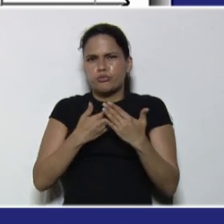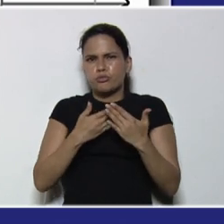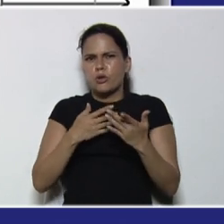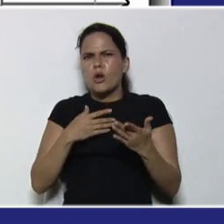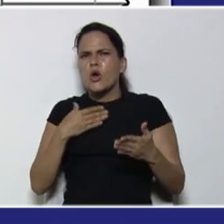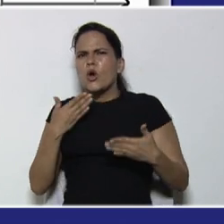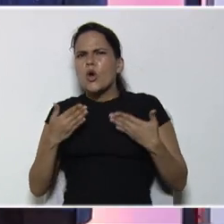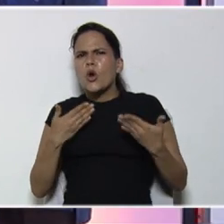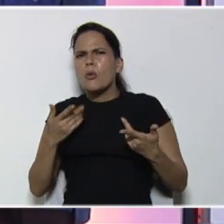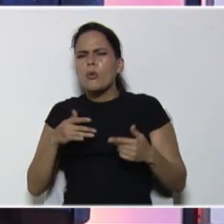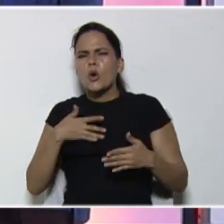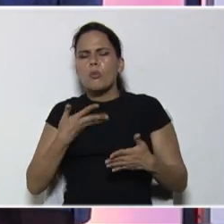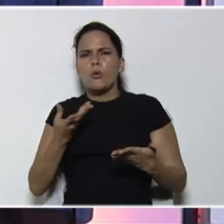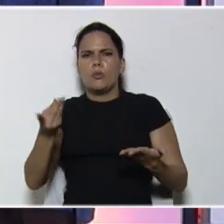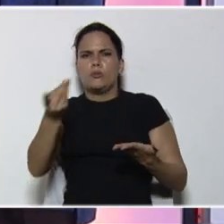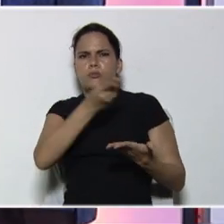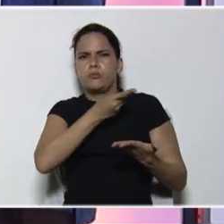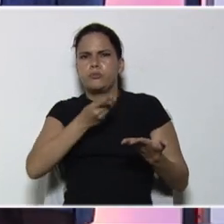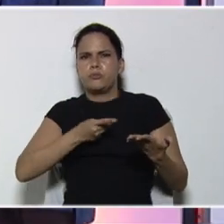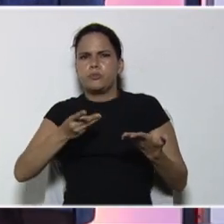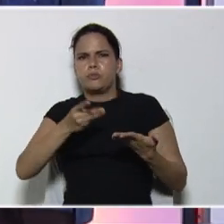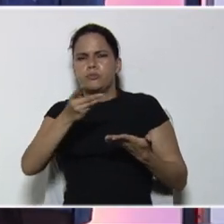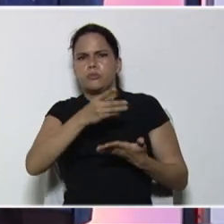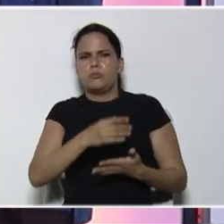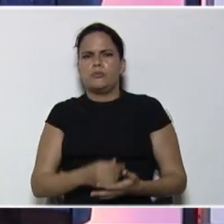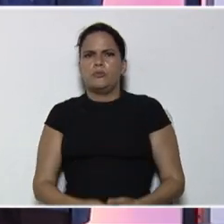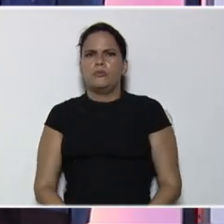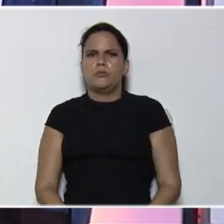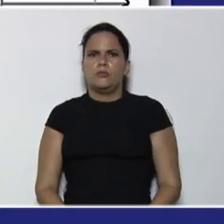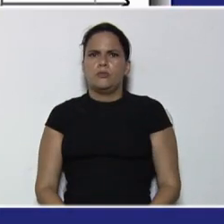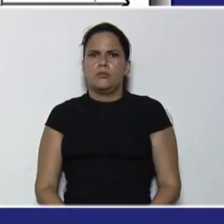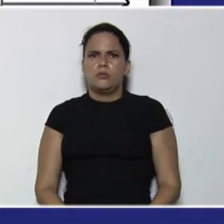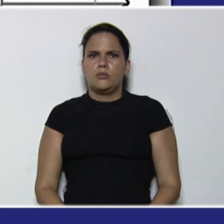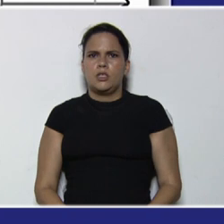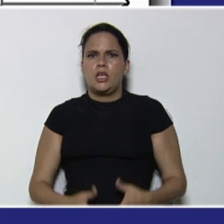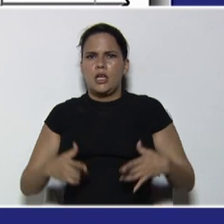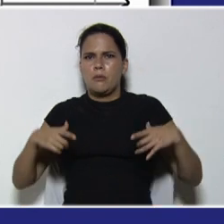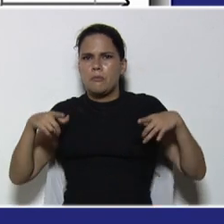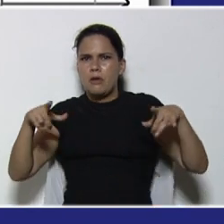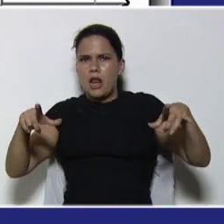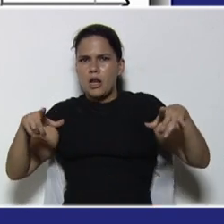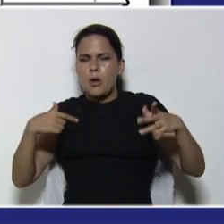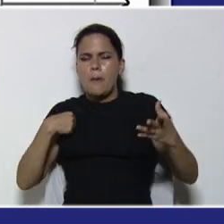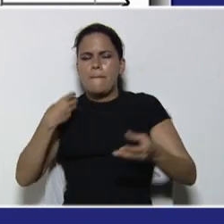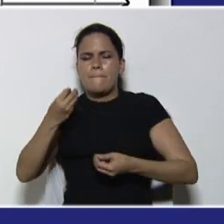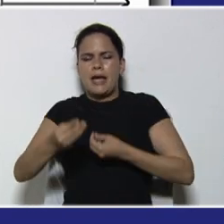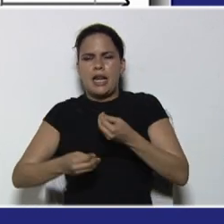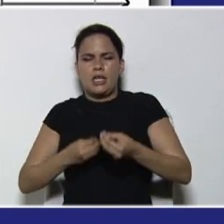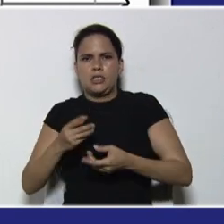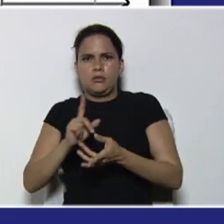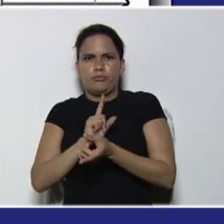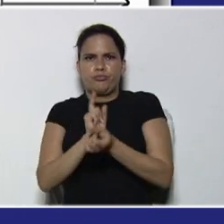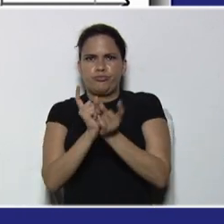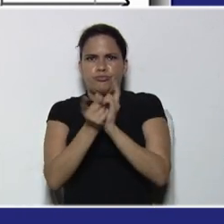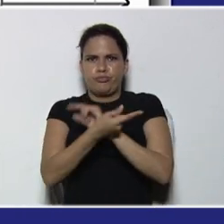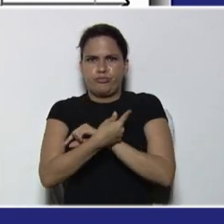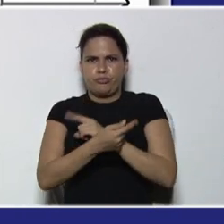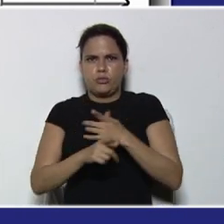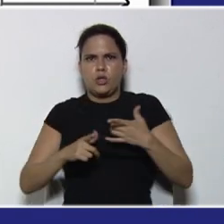lo podemos graficar, ya en el plano, para hacer una transformación, una transformación del plano,